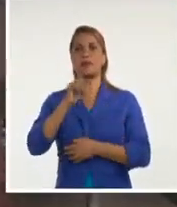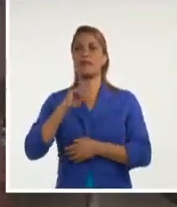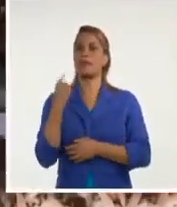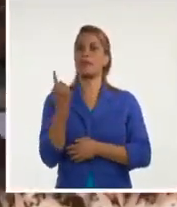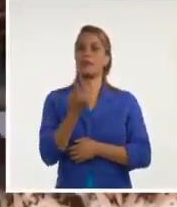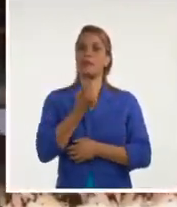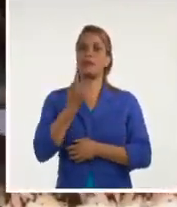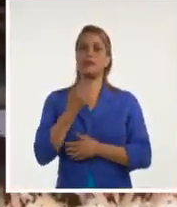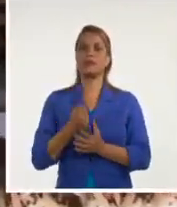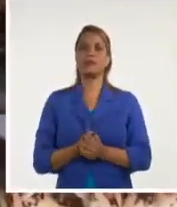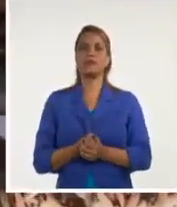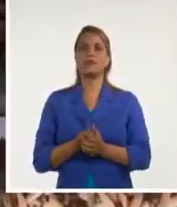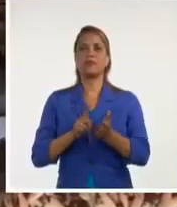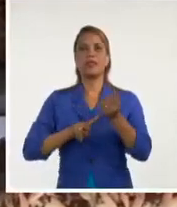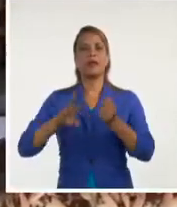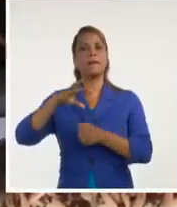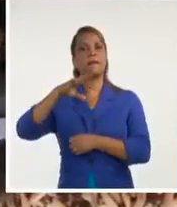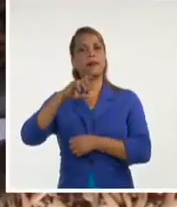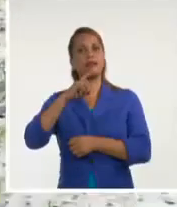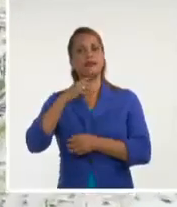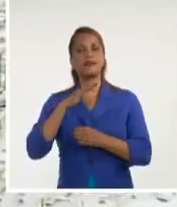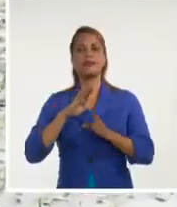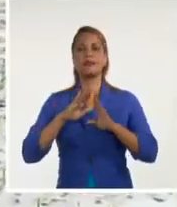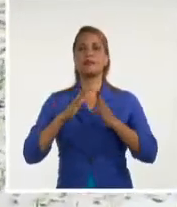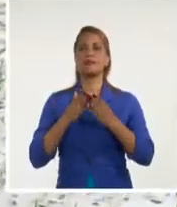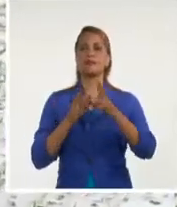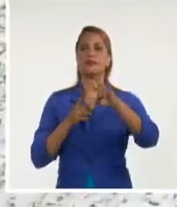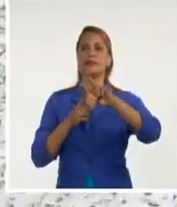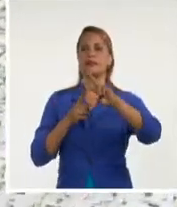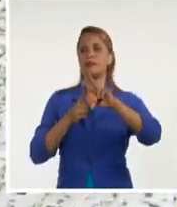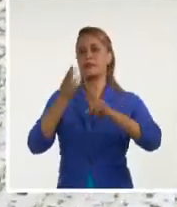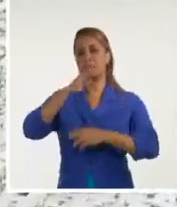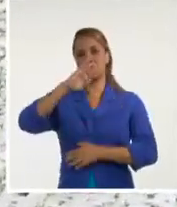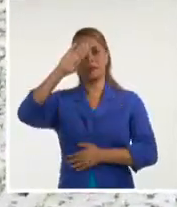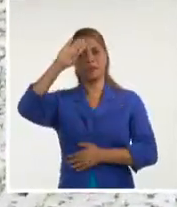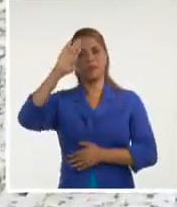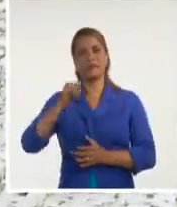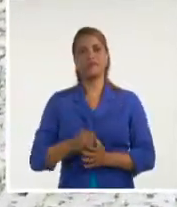Pinal del Río, Pedro Lázaro Rodríguez Gil, Sistema Informativo de la Televisión Cubana.